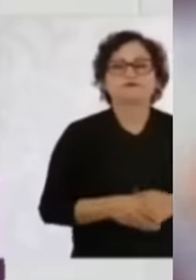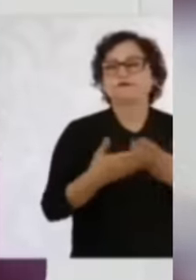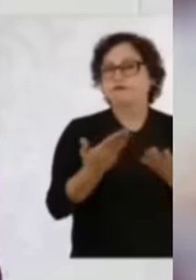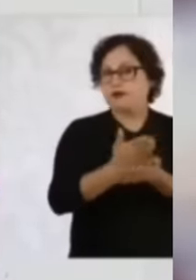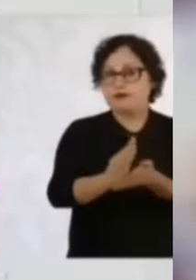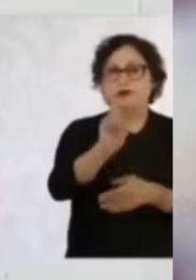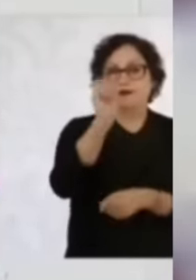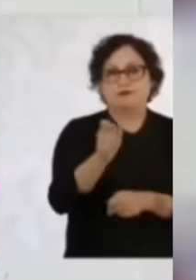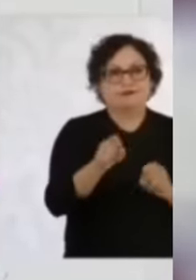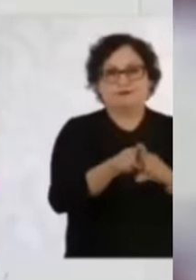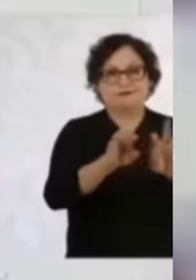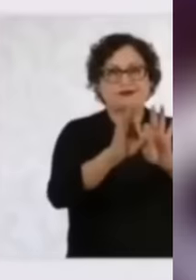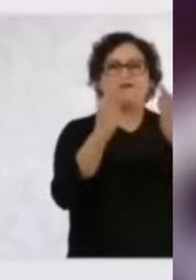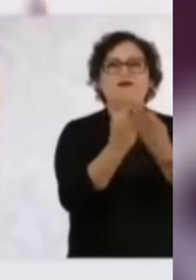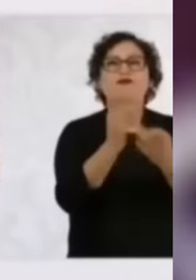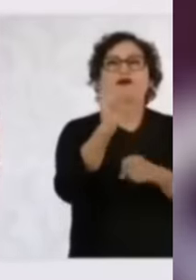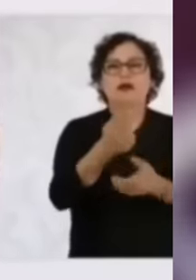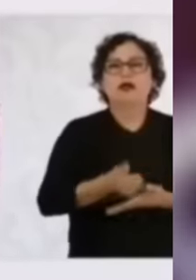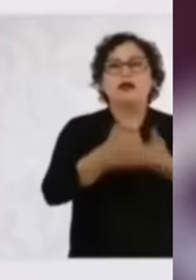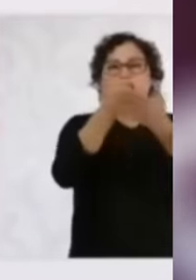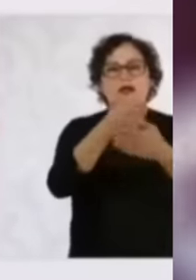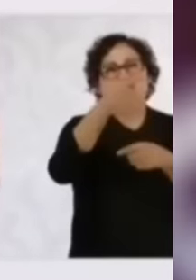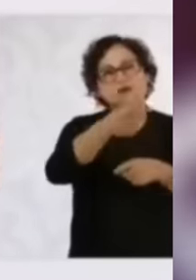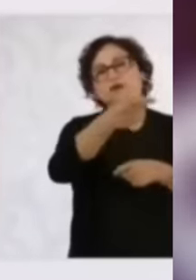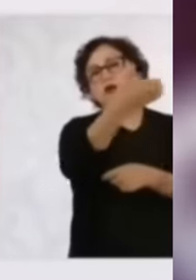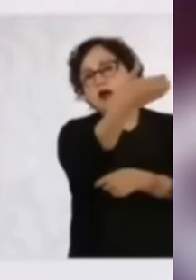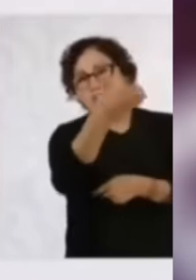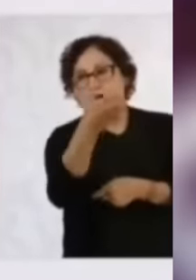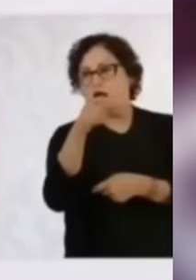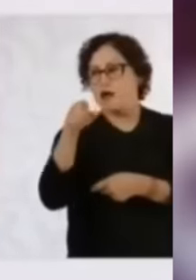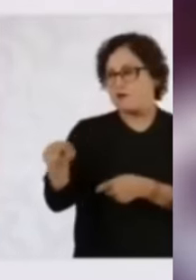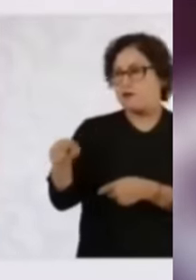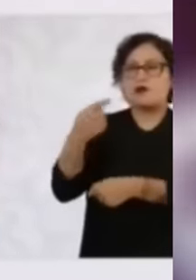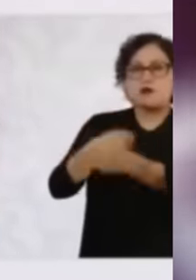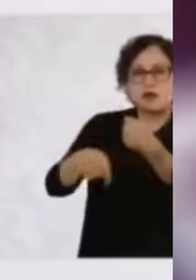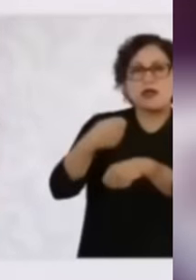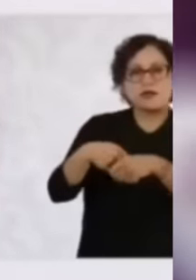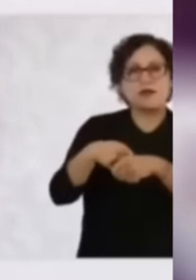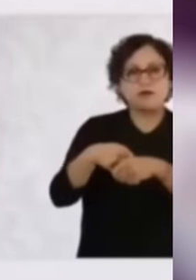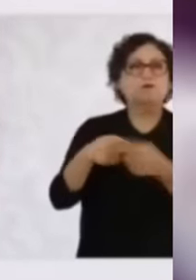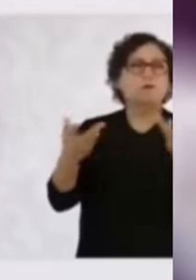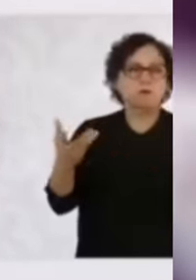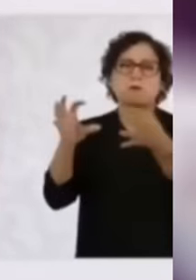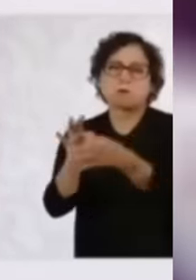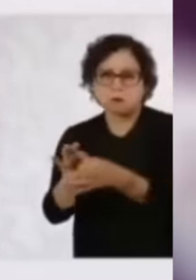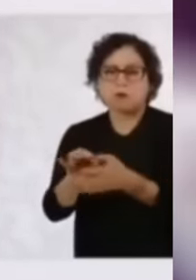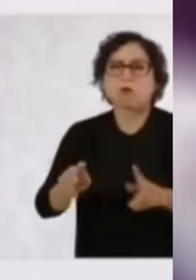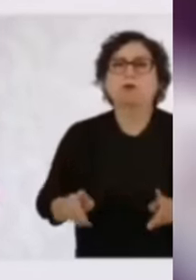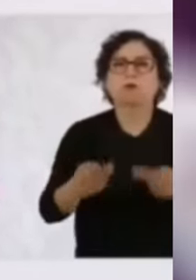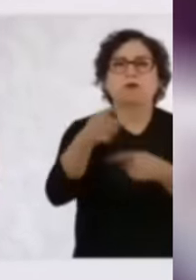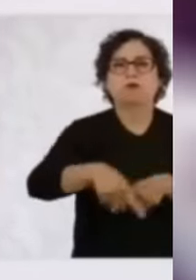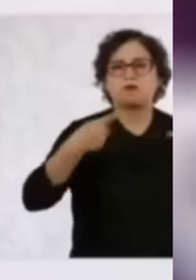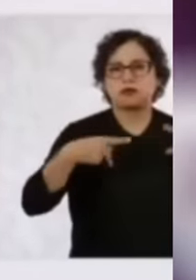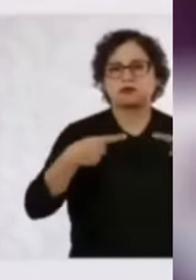conectar directamente a comercializador y productor y que se evite pues tanto intermediarismo que afecta tanto al campo mexicano.